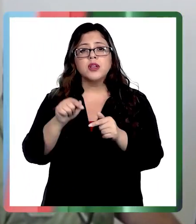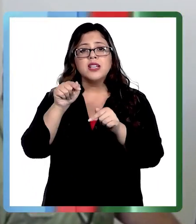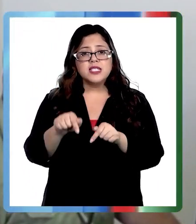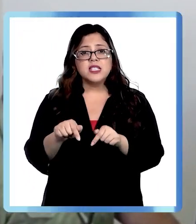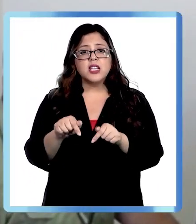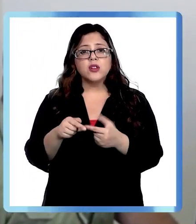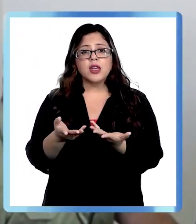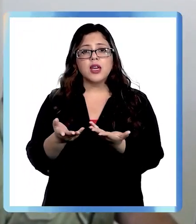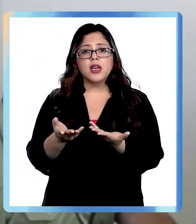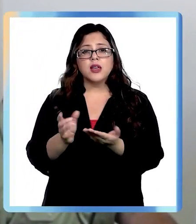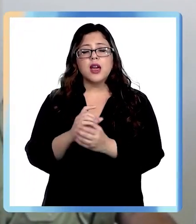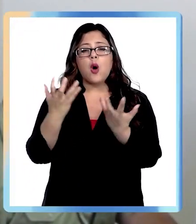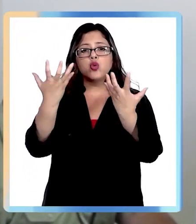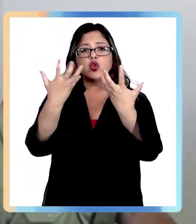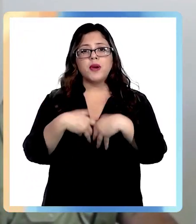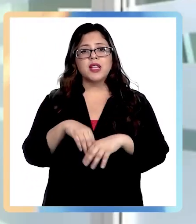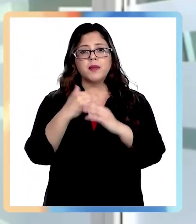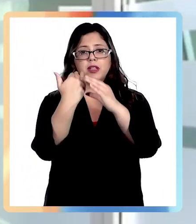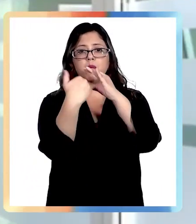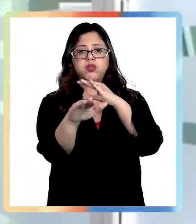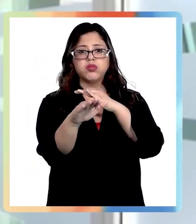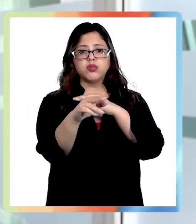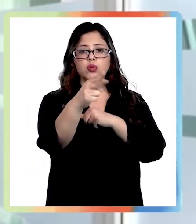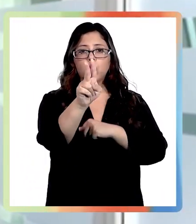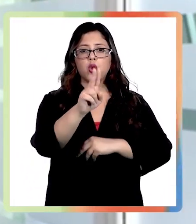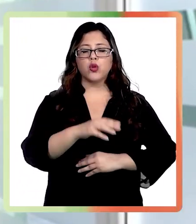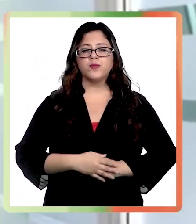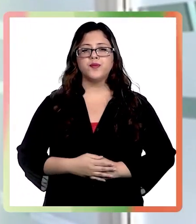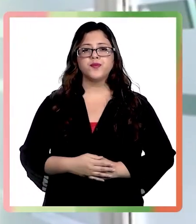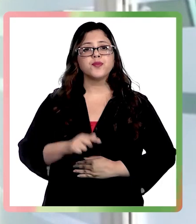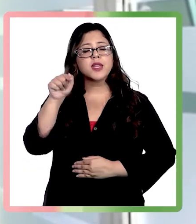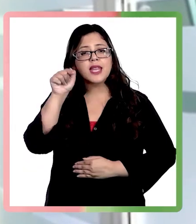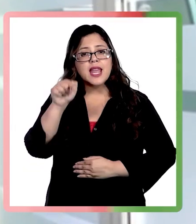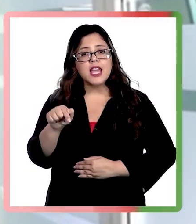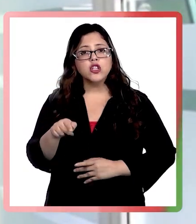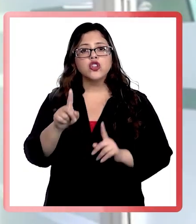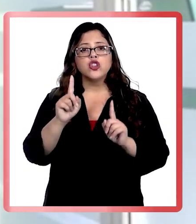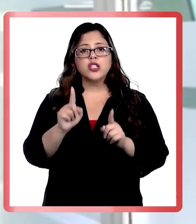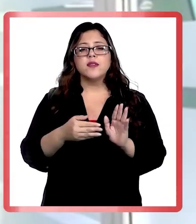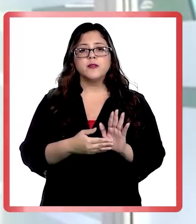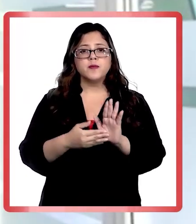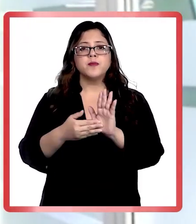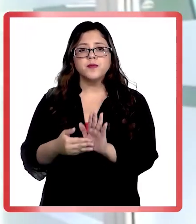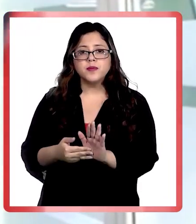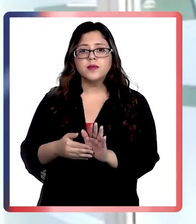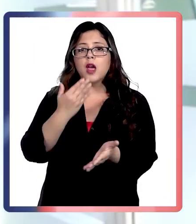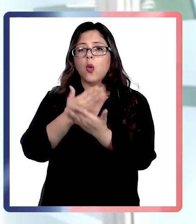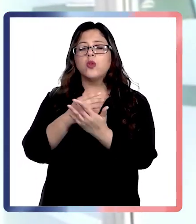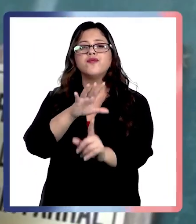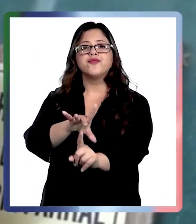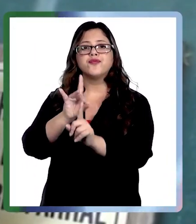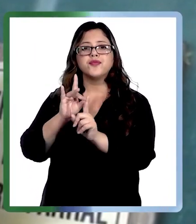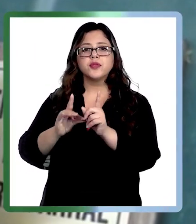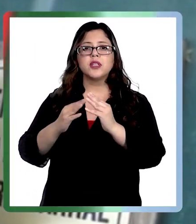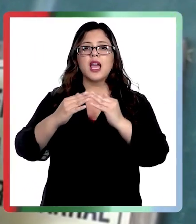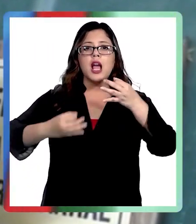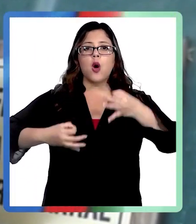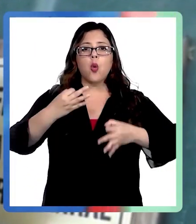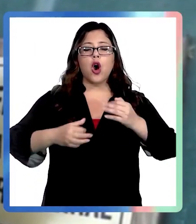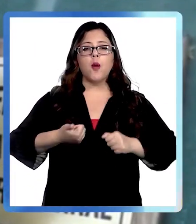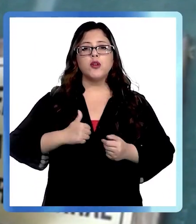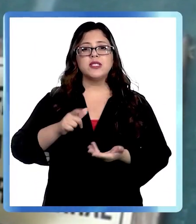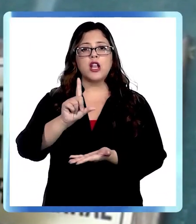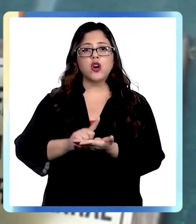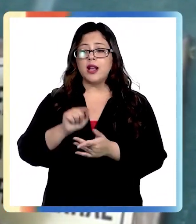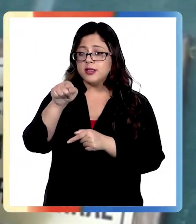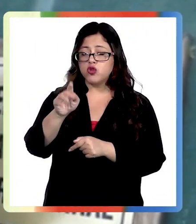automáticamente a su correo electrónico. Esta constancia deberá ser presentada al momento de la situación de ajustado policía local. Si no posees